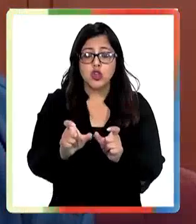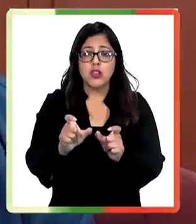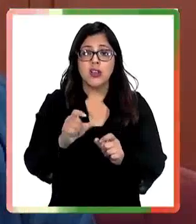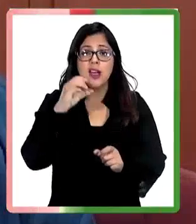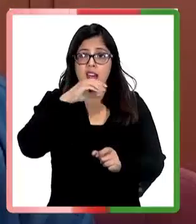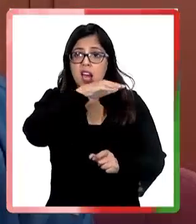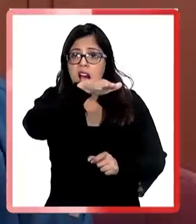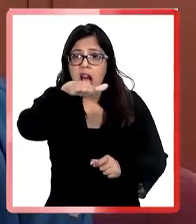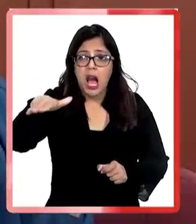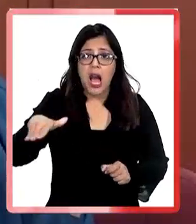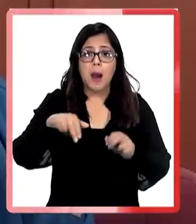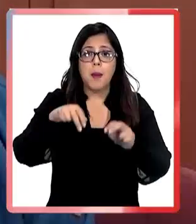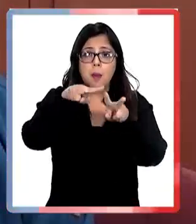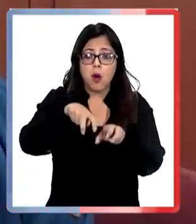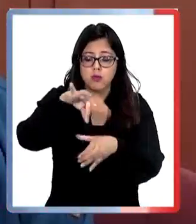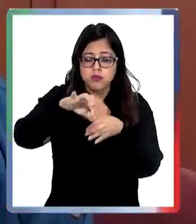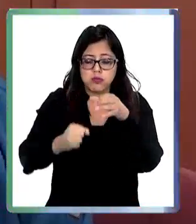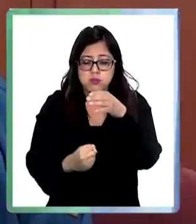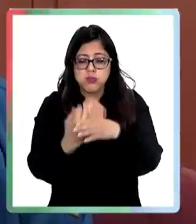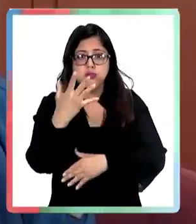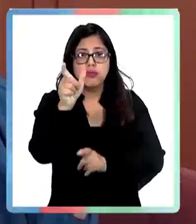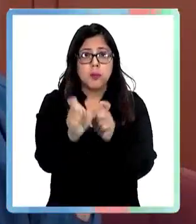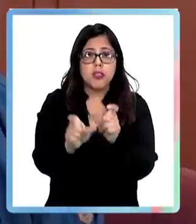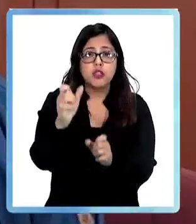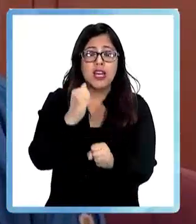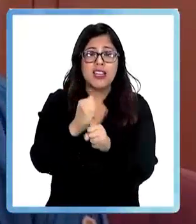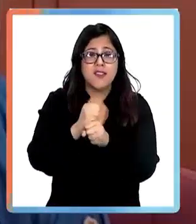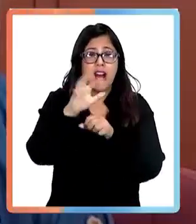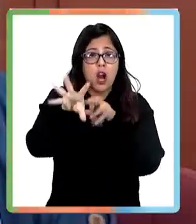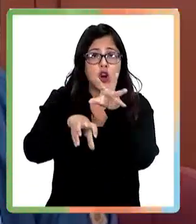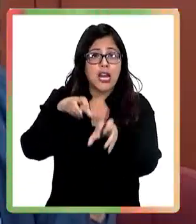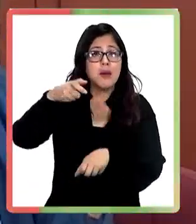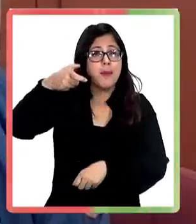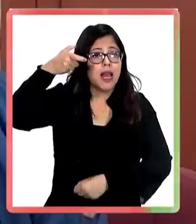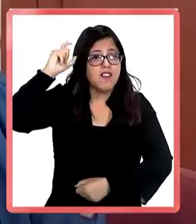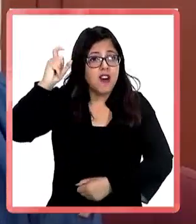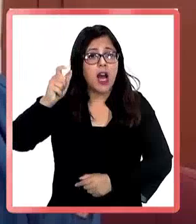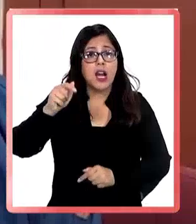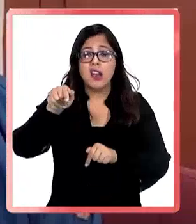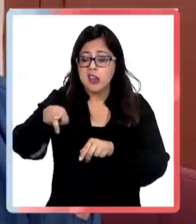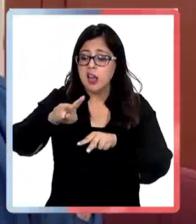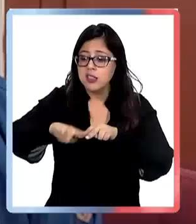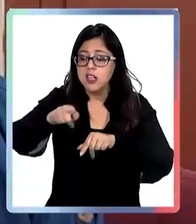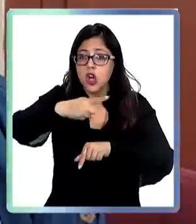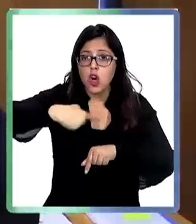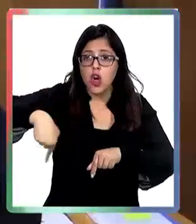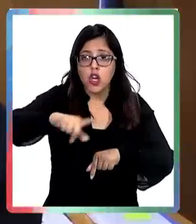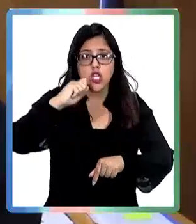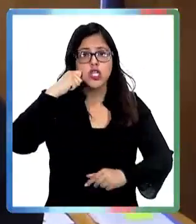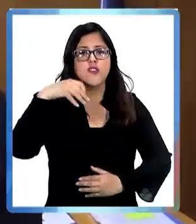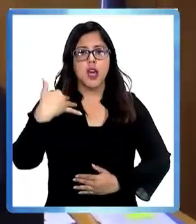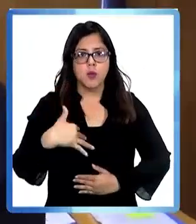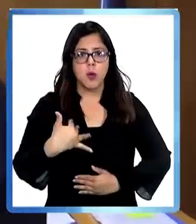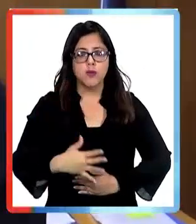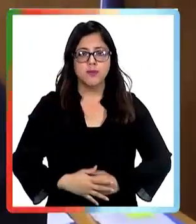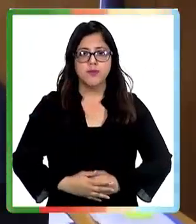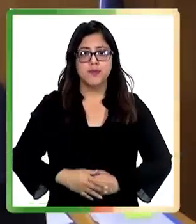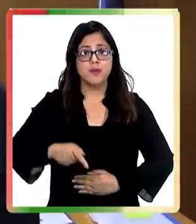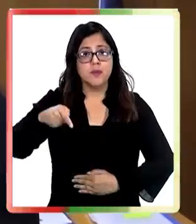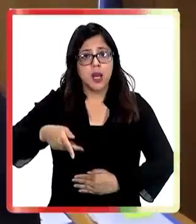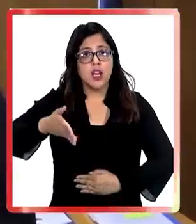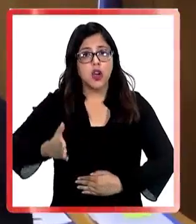agricultores, a los ganaderos. Creo que lo que se ha estado haciendo con ellos ha sido de bastante importancia. Seguimos también